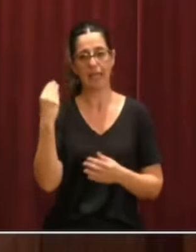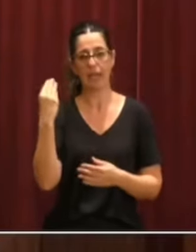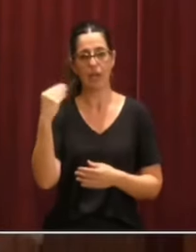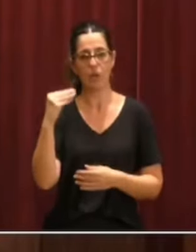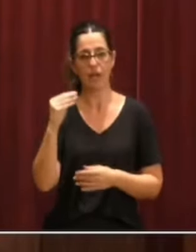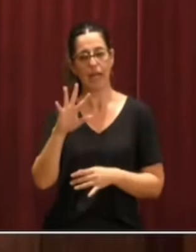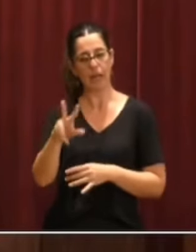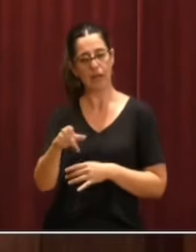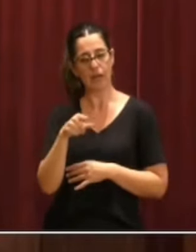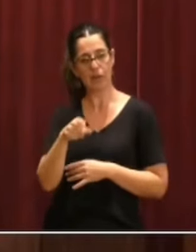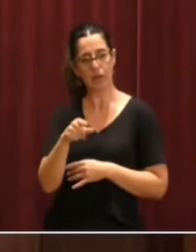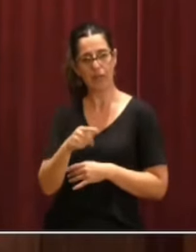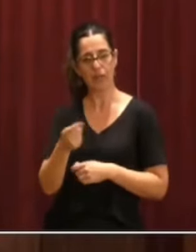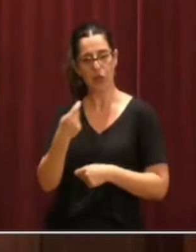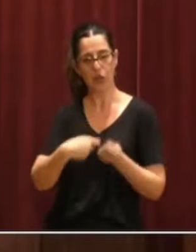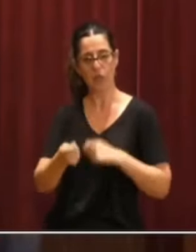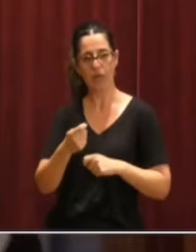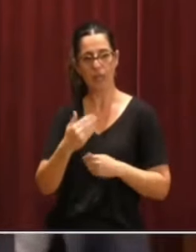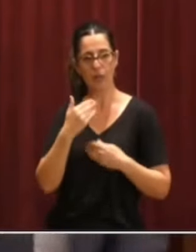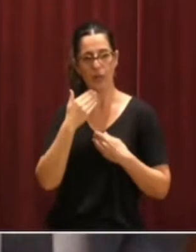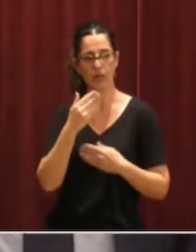robando comercios. Gracias, señor presidente.